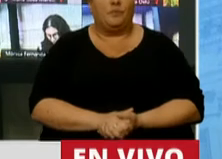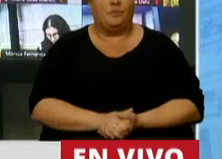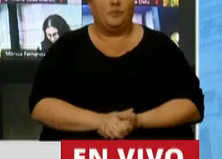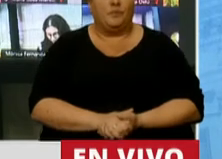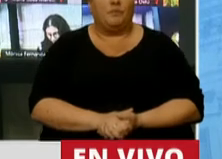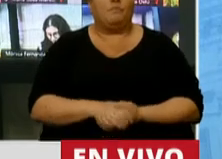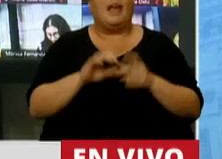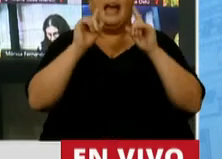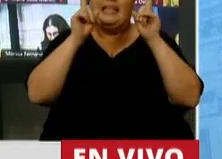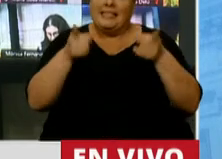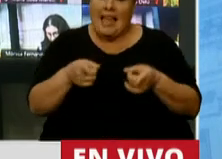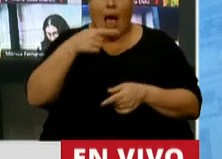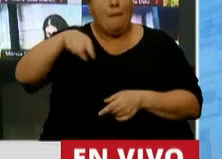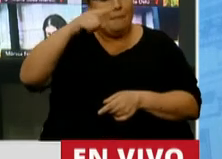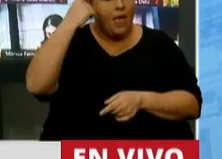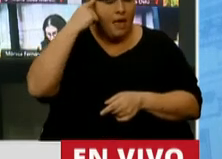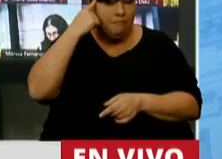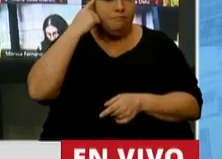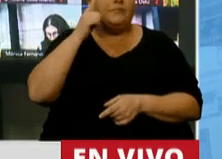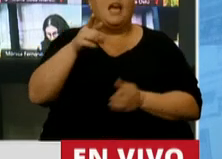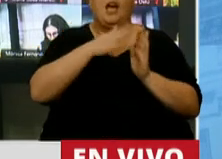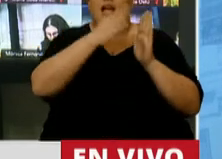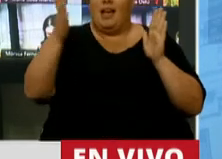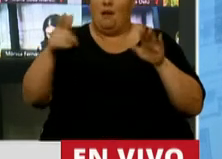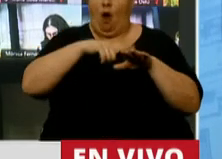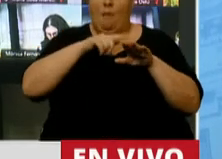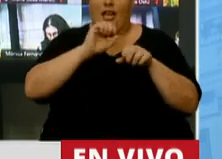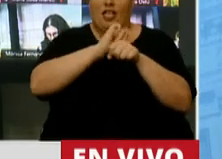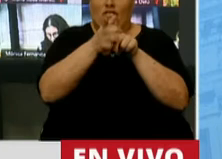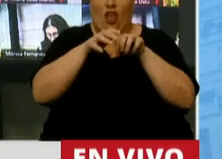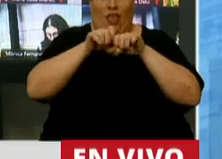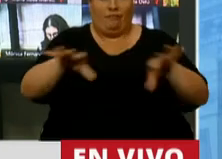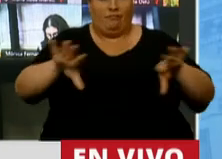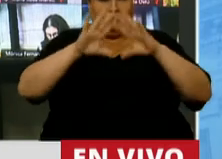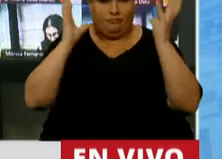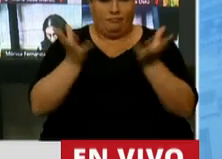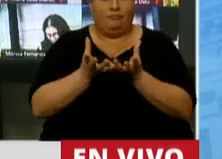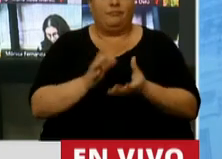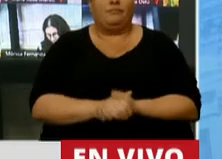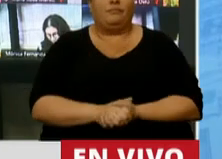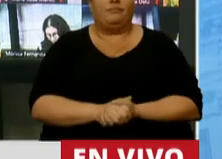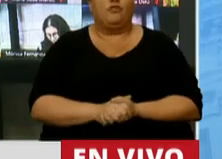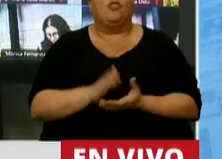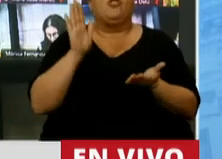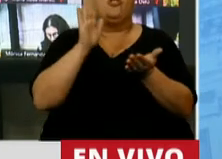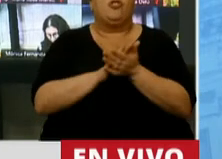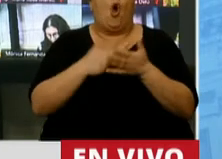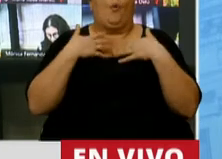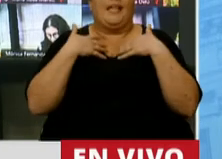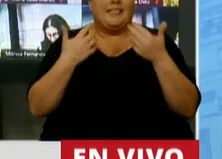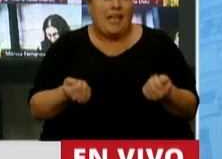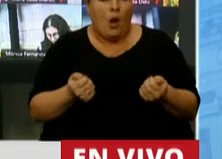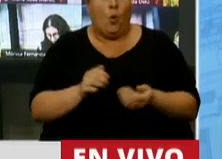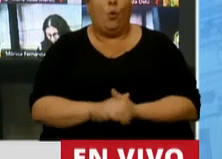Y también tener en cuenta que durante esta pandemia, en relación a salud,